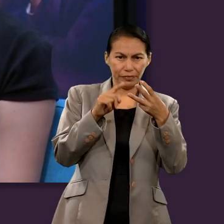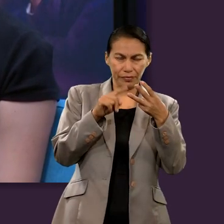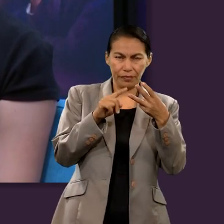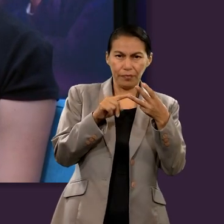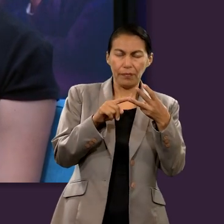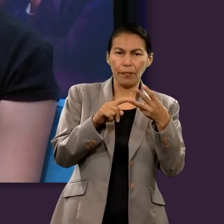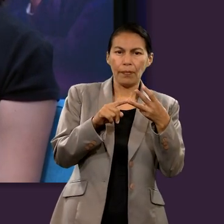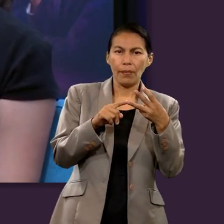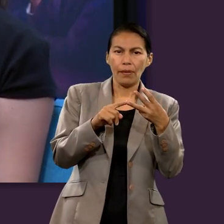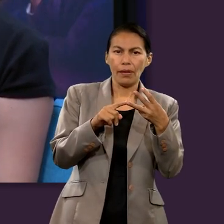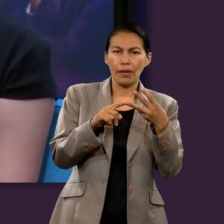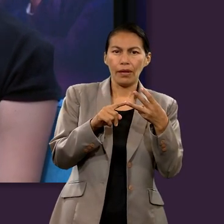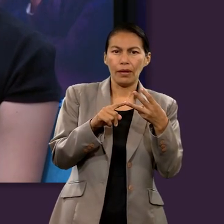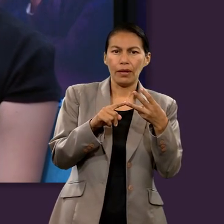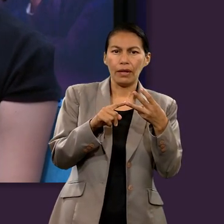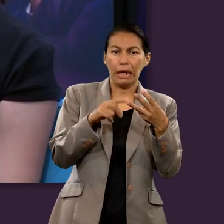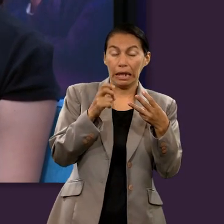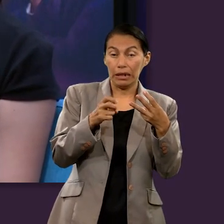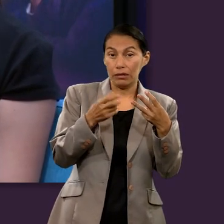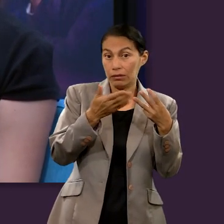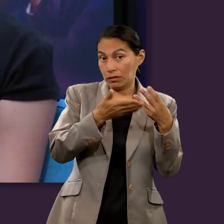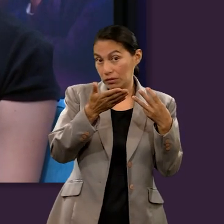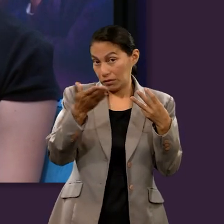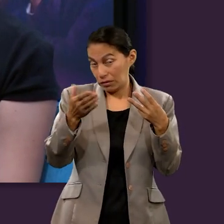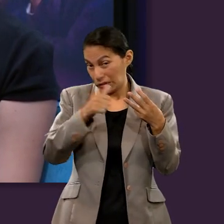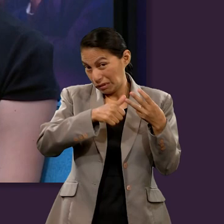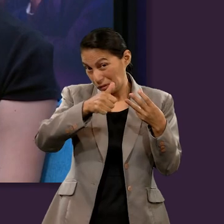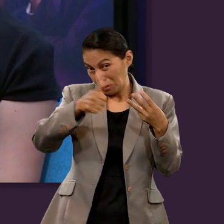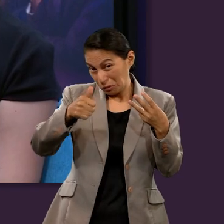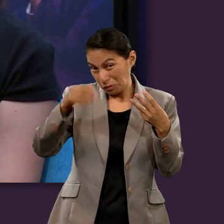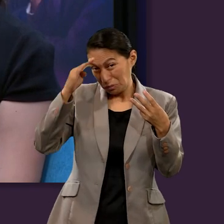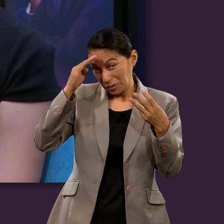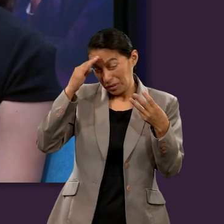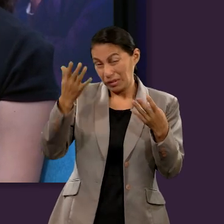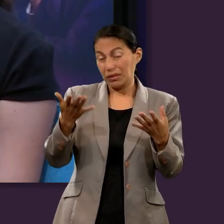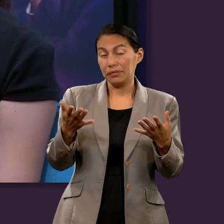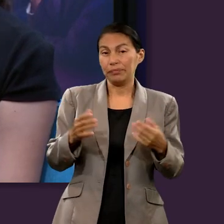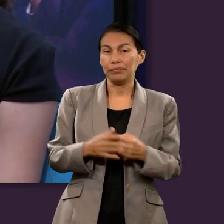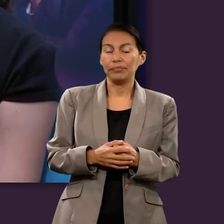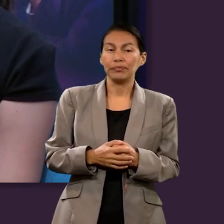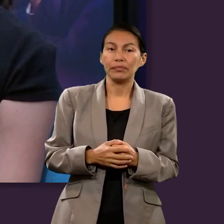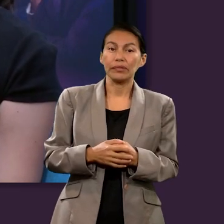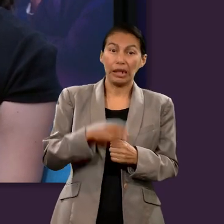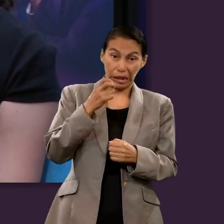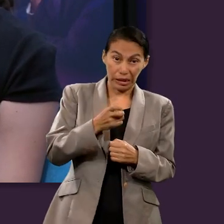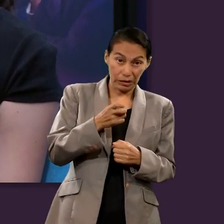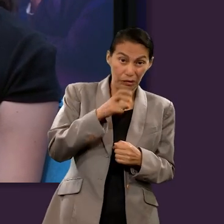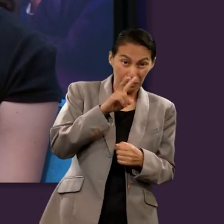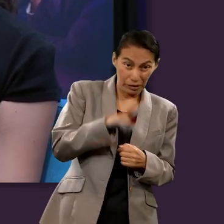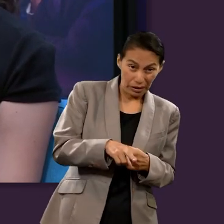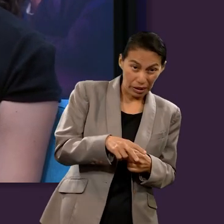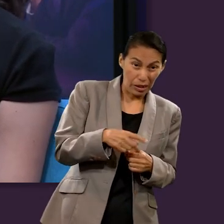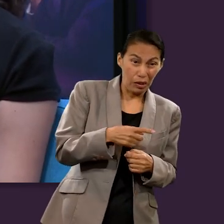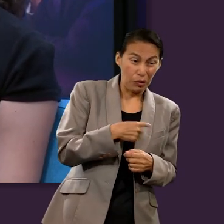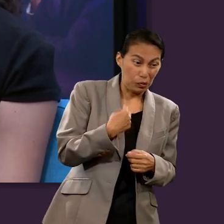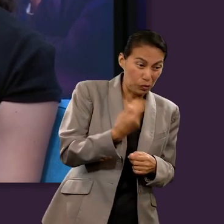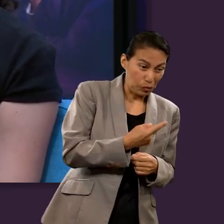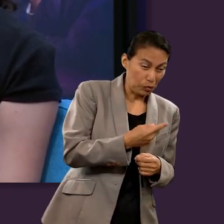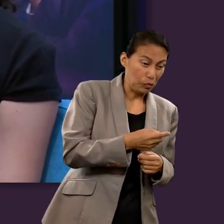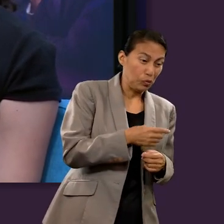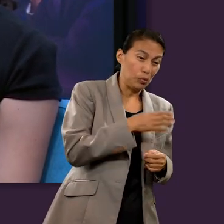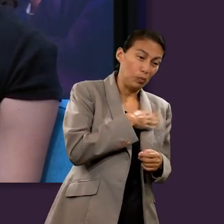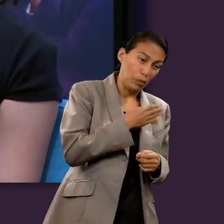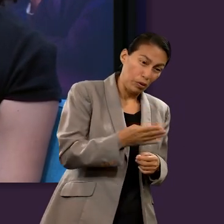sed y tampoco es algo como que haga mucho sentido. La tercera que apela mucho a nuestro